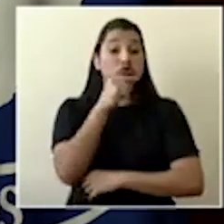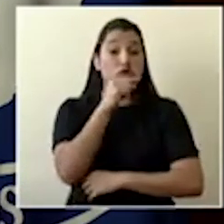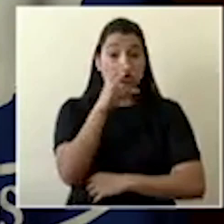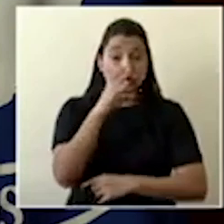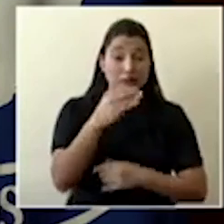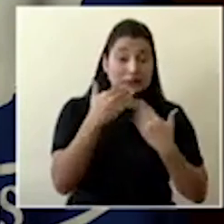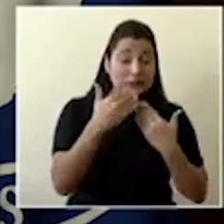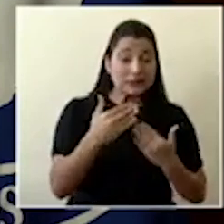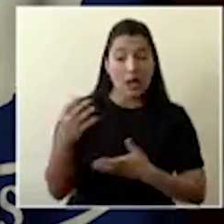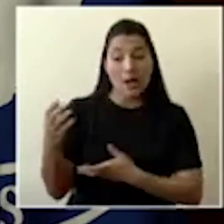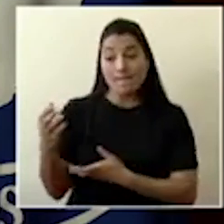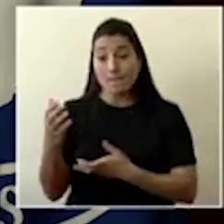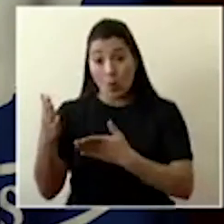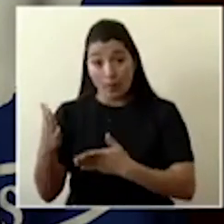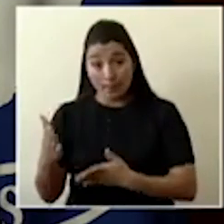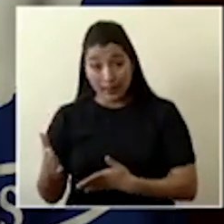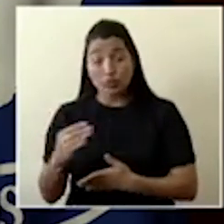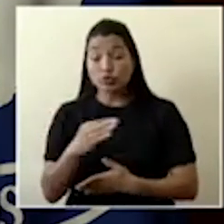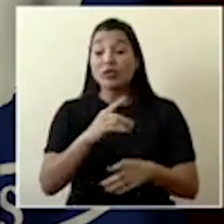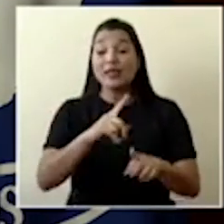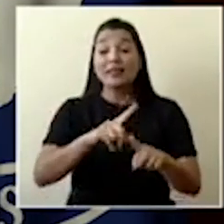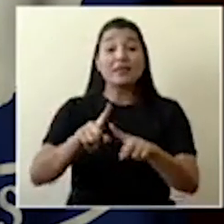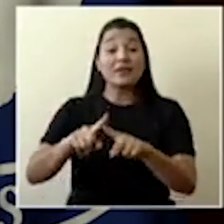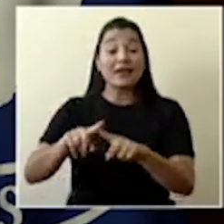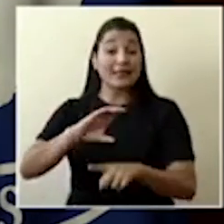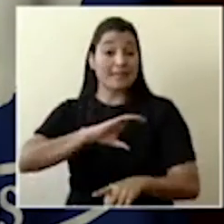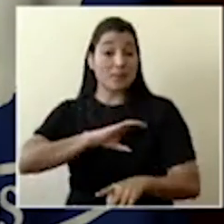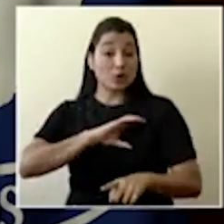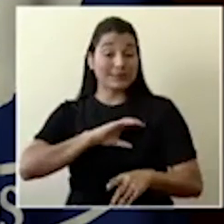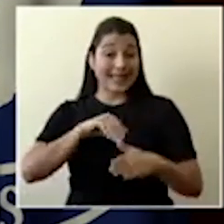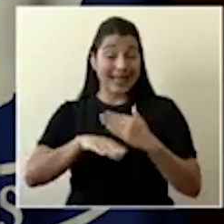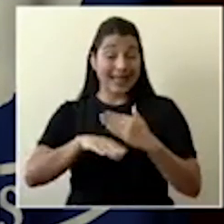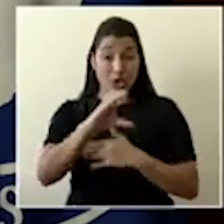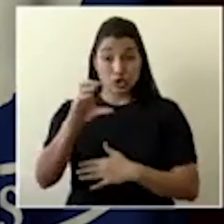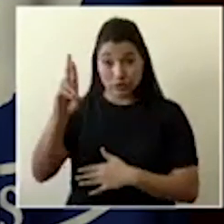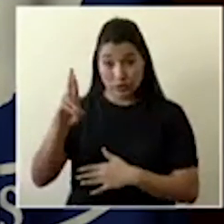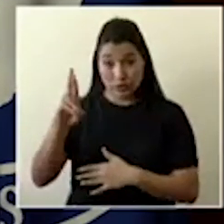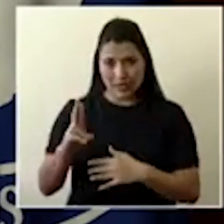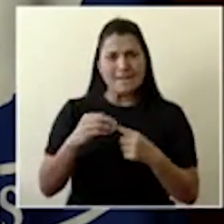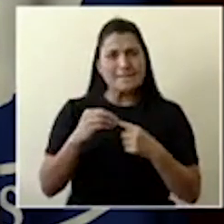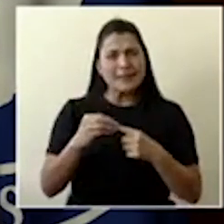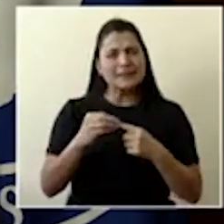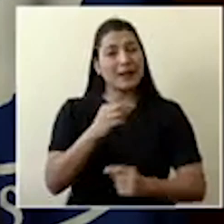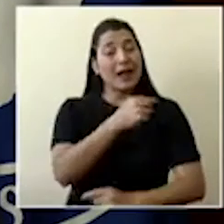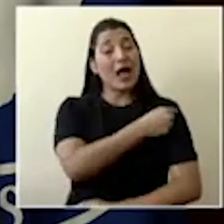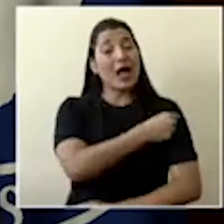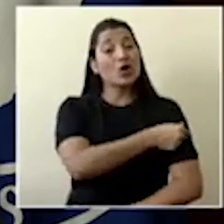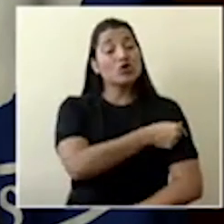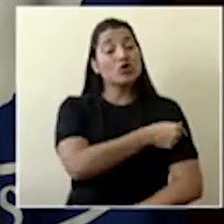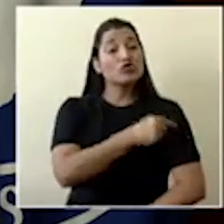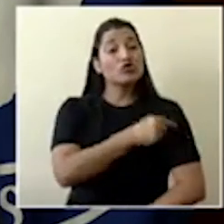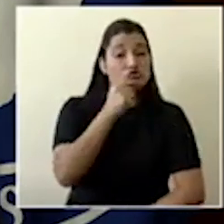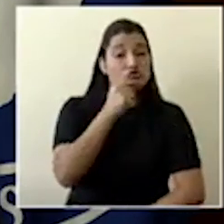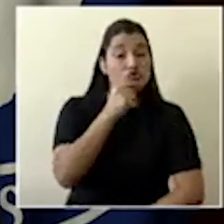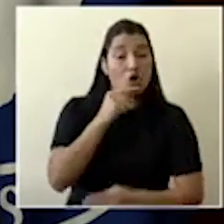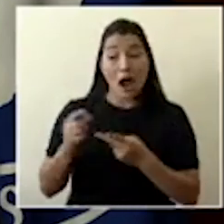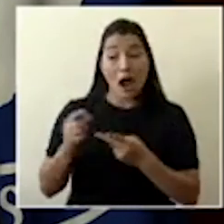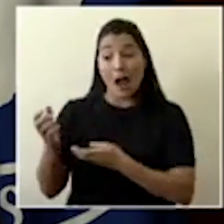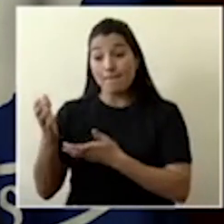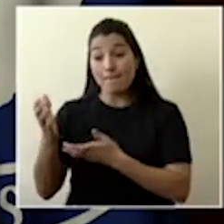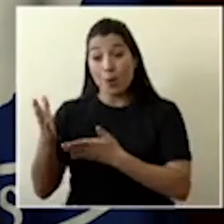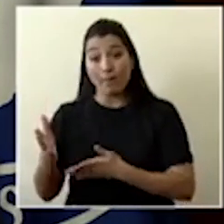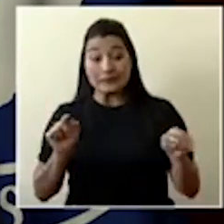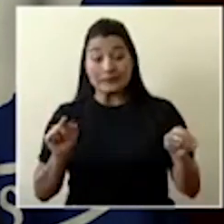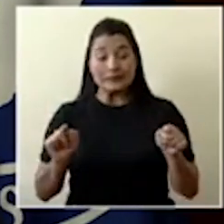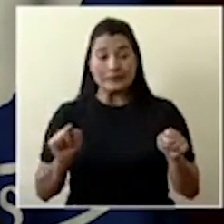Bomberos y a las diferentes policías del país, particularmente a la Cruz Roja Costarricense y al Cuerpo de Bomberos, porque nos han permitido